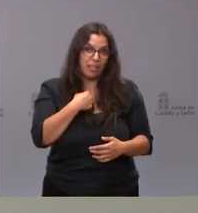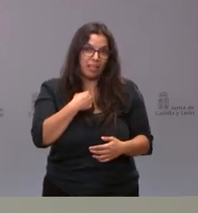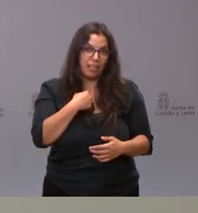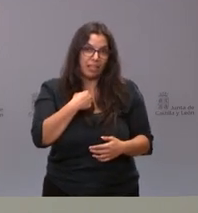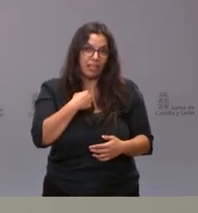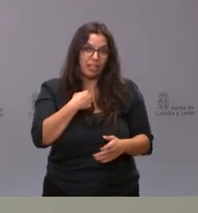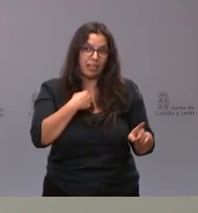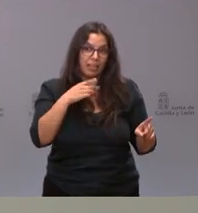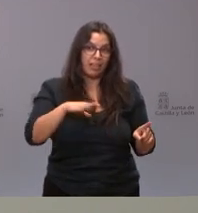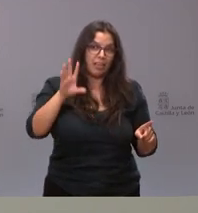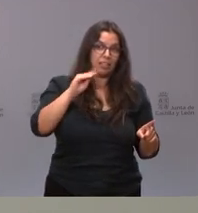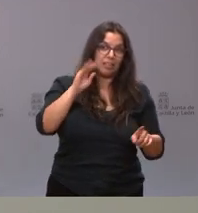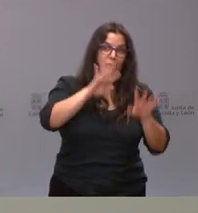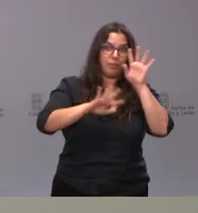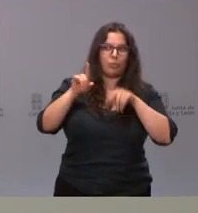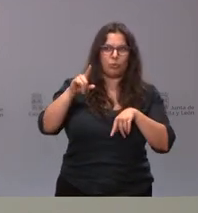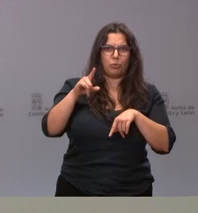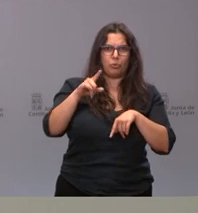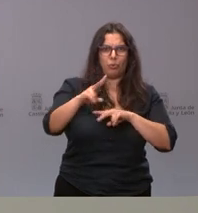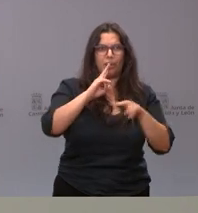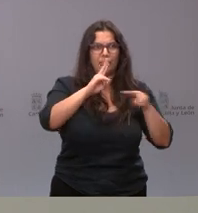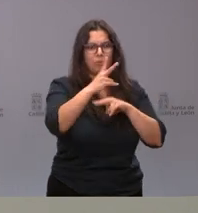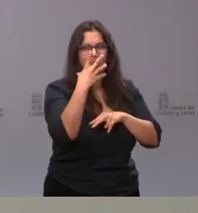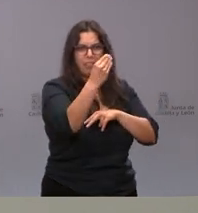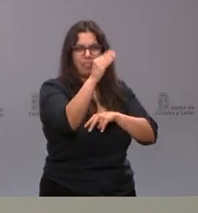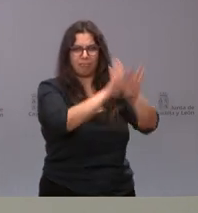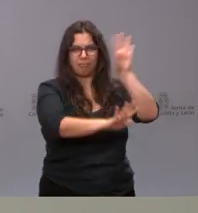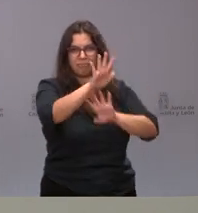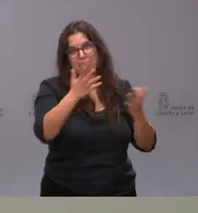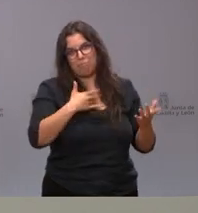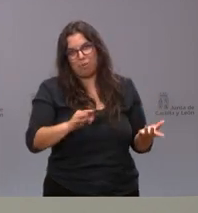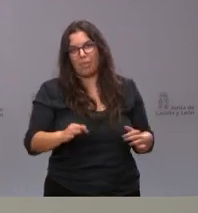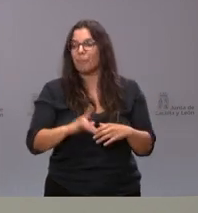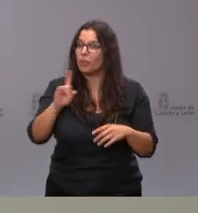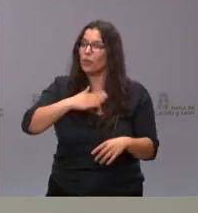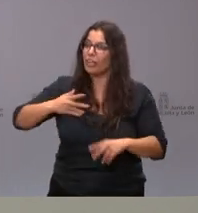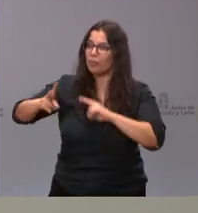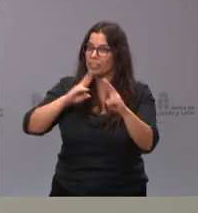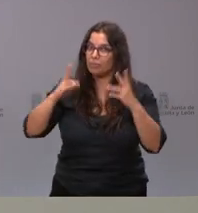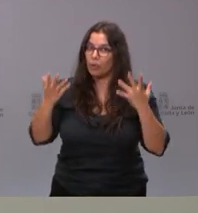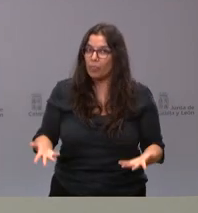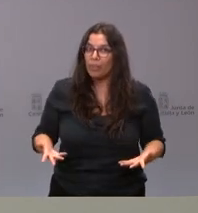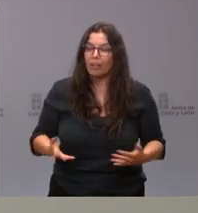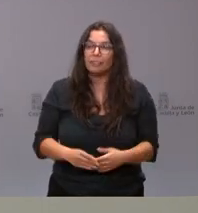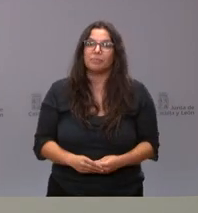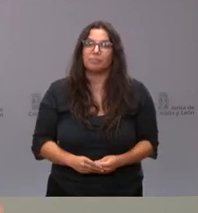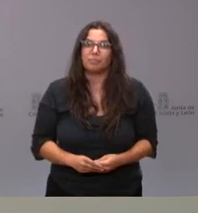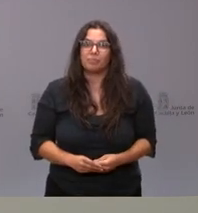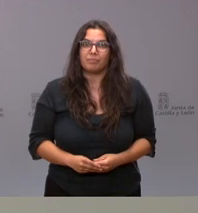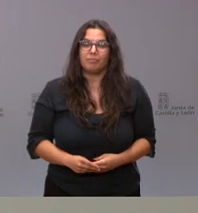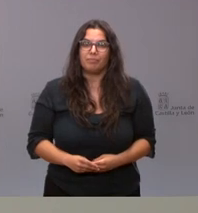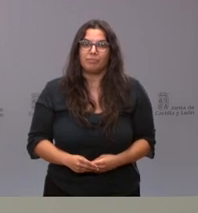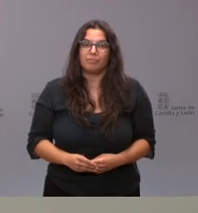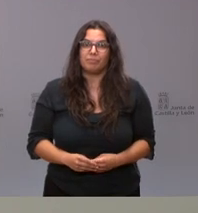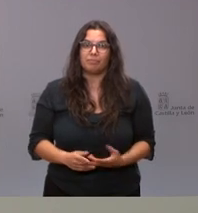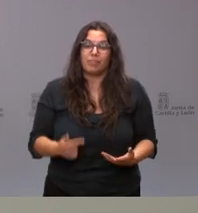pregunta. Usted sí puede interpretar mi respuesta en los términos que No, quiero que usted me lo responda. Pero yo le contesto lo que le estoy contestando. Y luego,